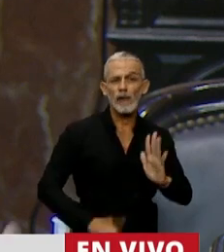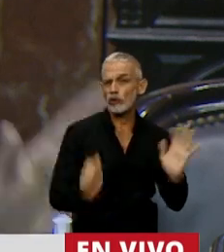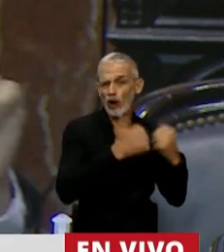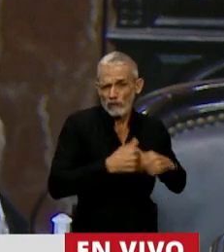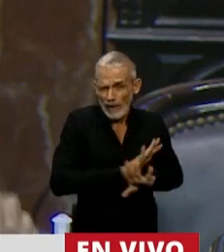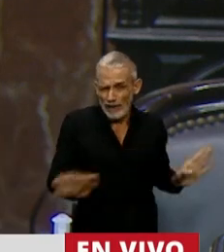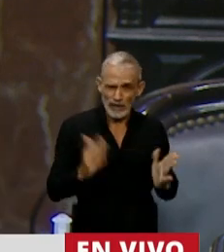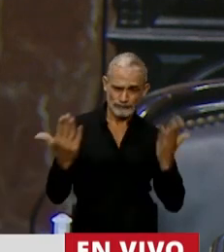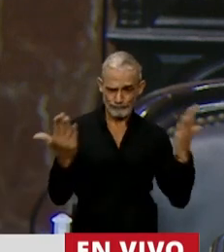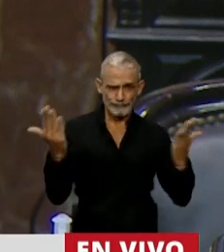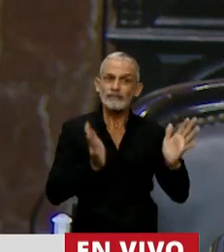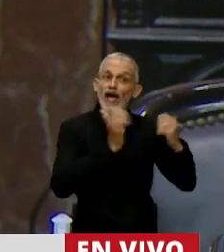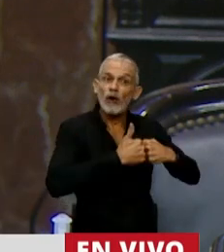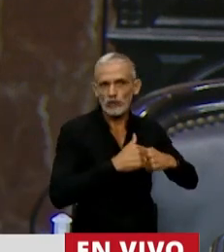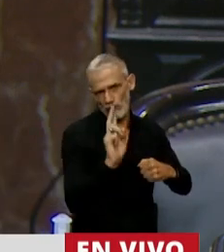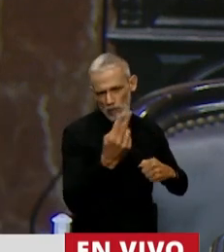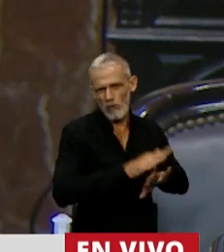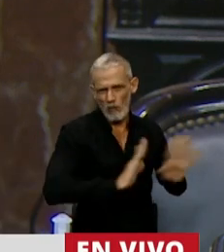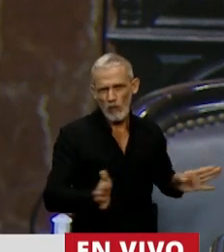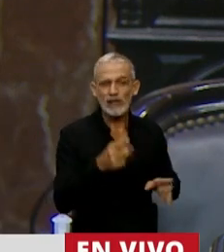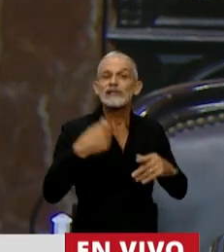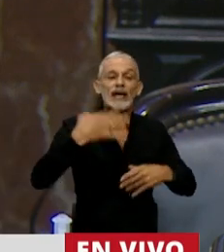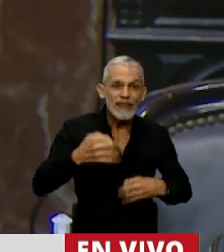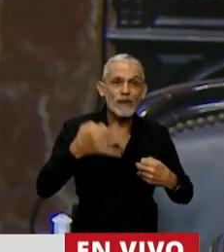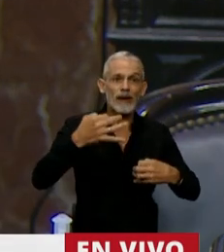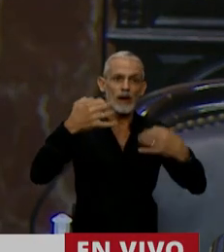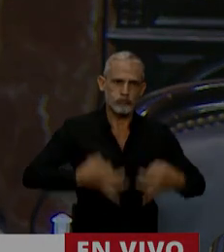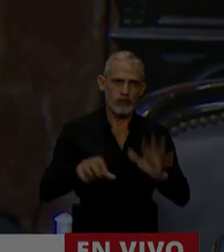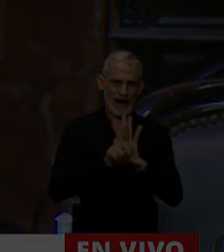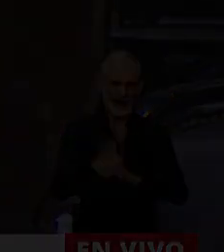clandestino. Y la clandestinidad mata. Así que, que sea ley. Gracias.